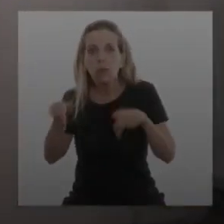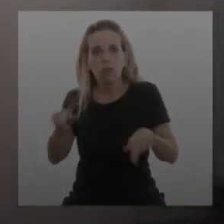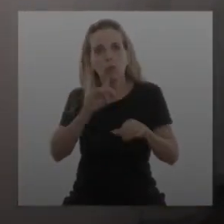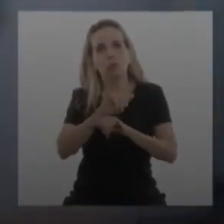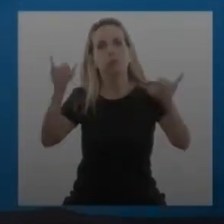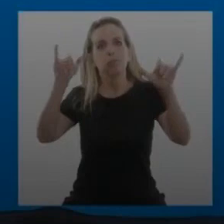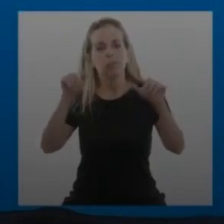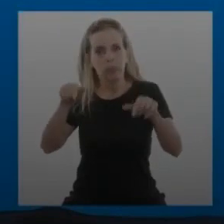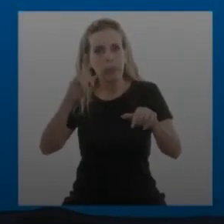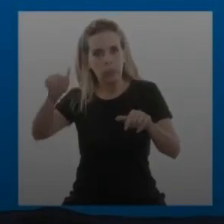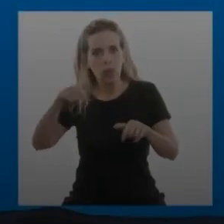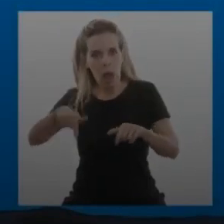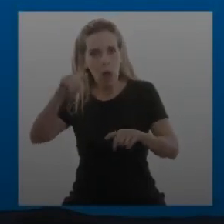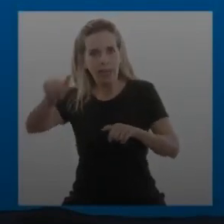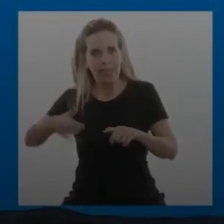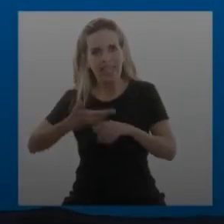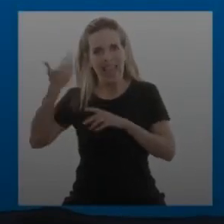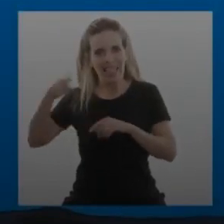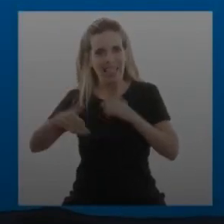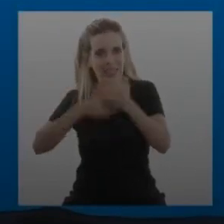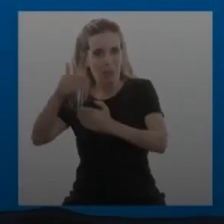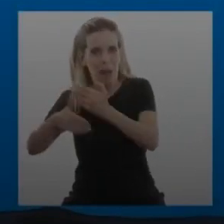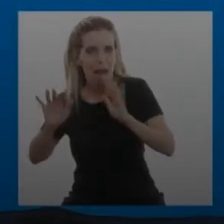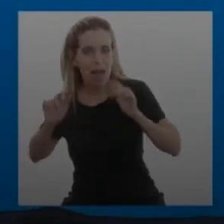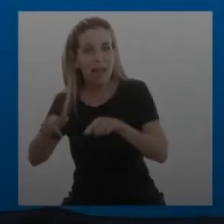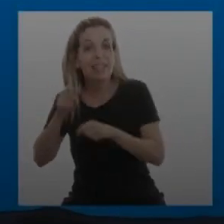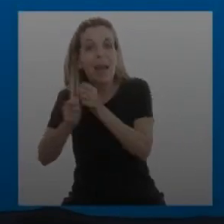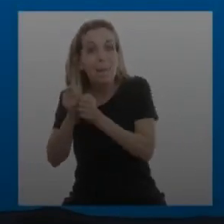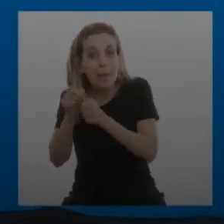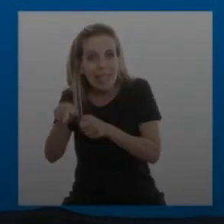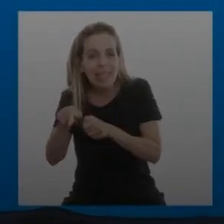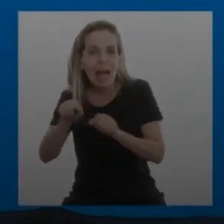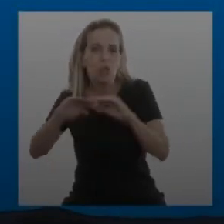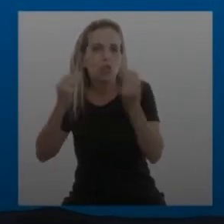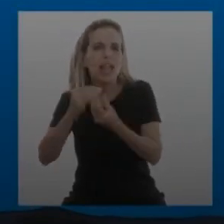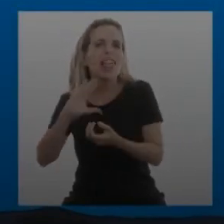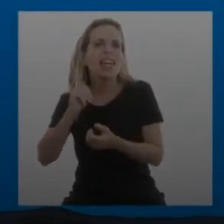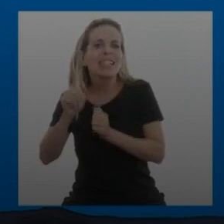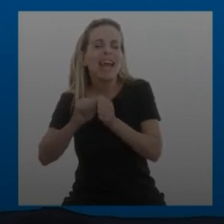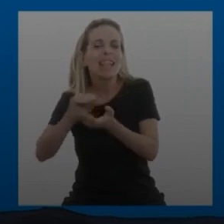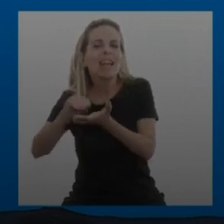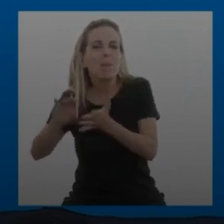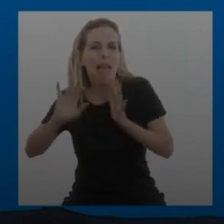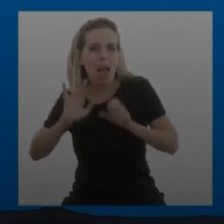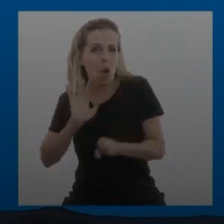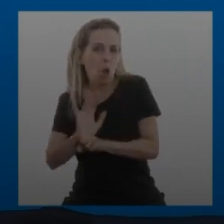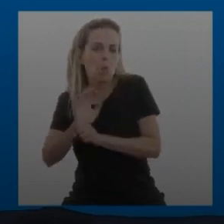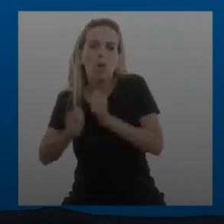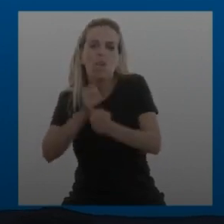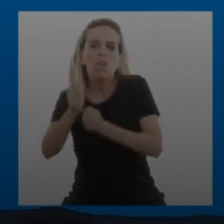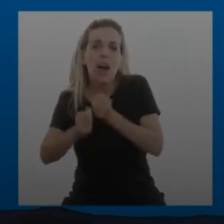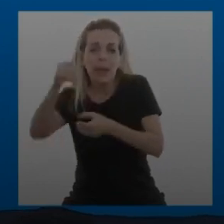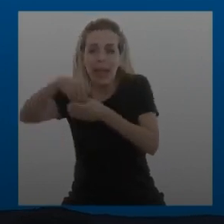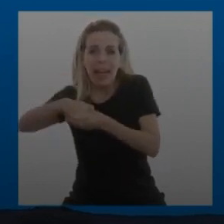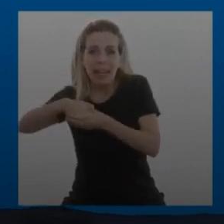y tenía 16 empleados, la verdad era casi una fábrica fantasma y fui